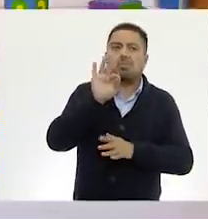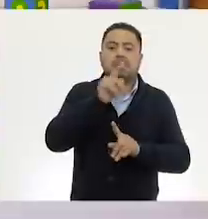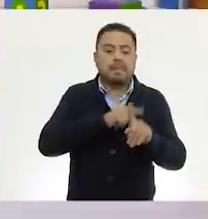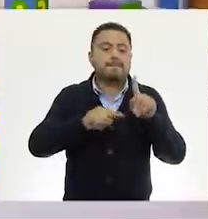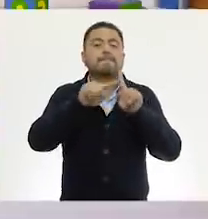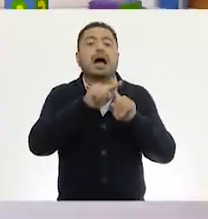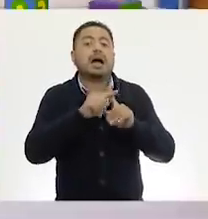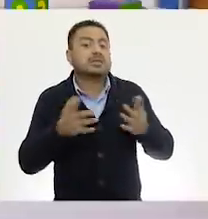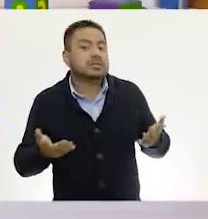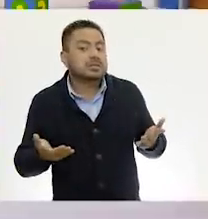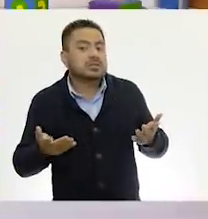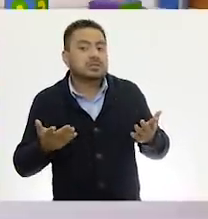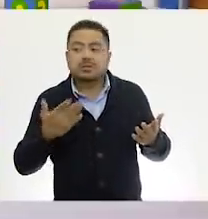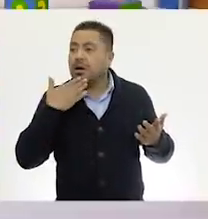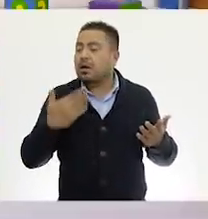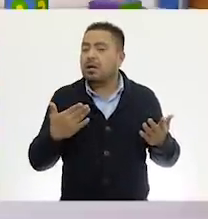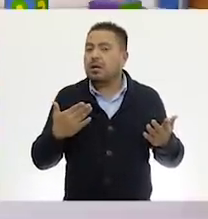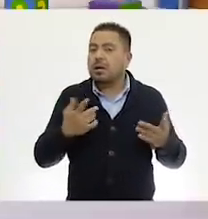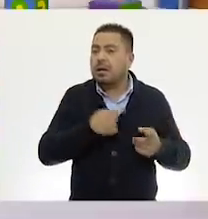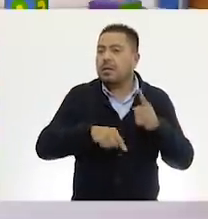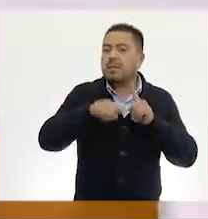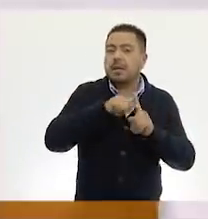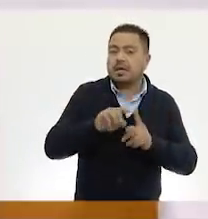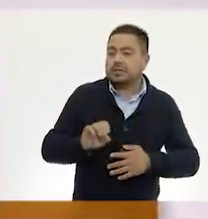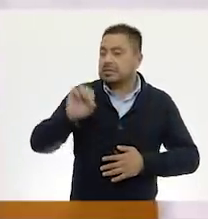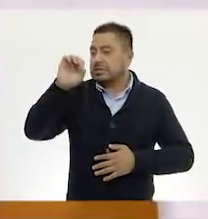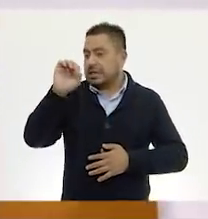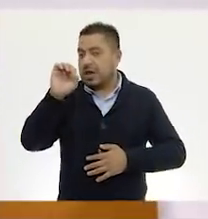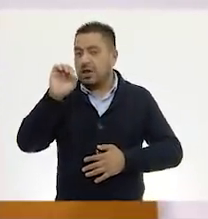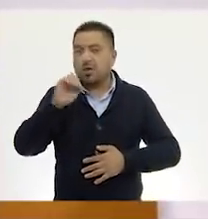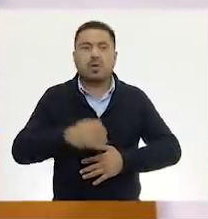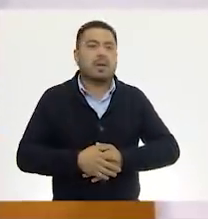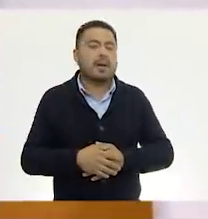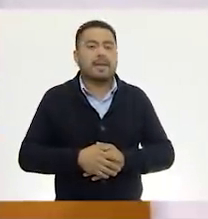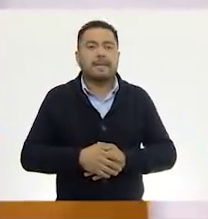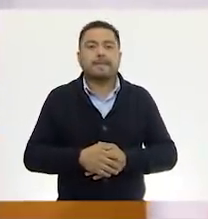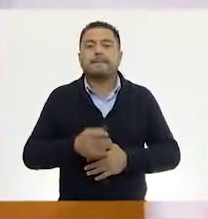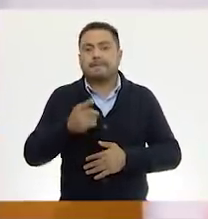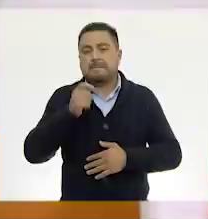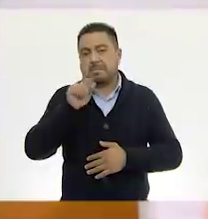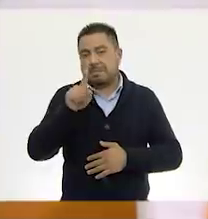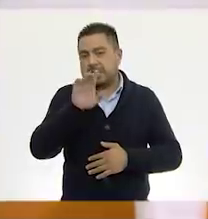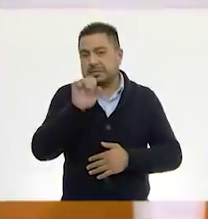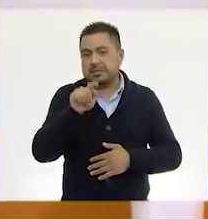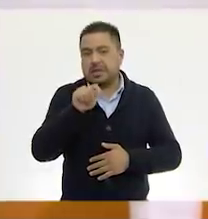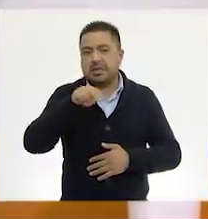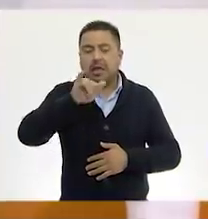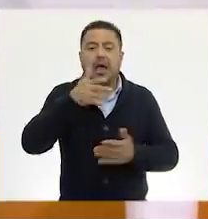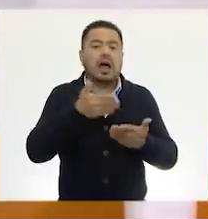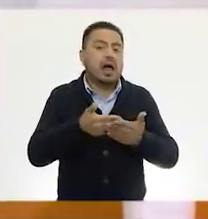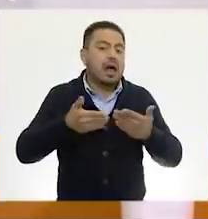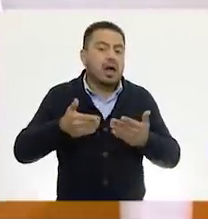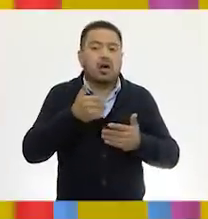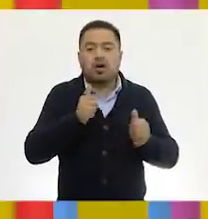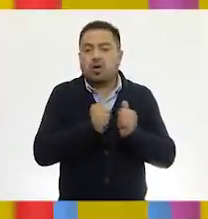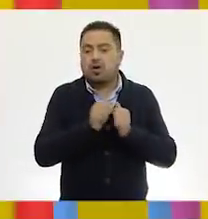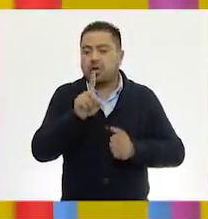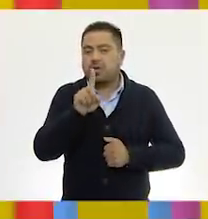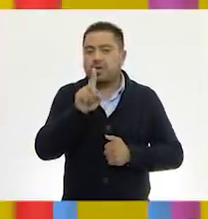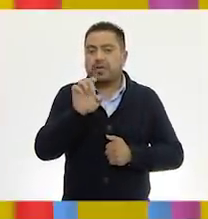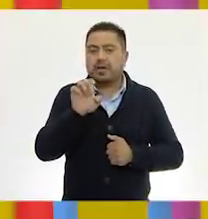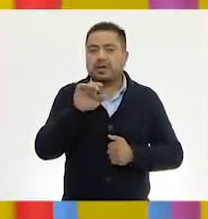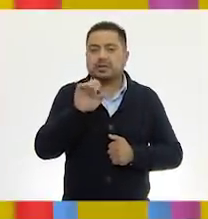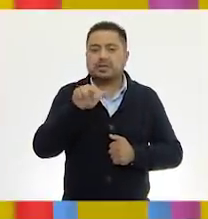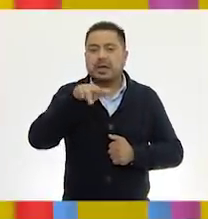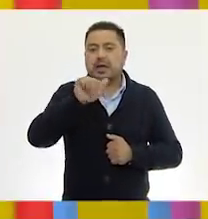Está apareciendo. Muy bien. Más cero, que son las centenas. Ahora vamos con las decenas, que